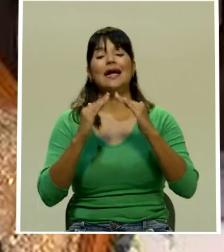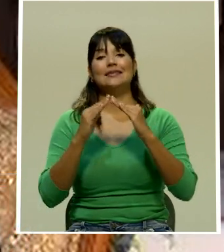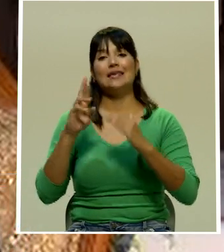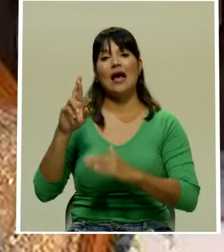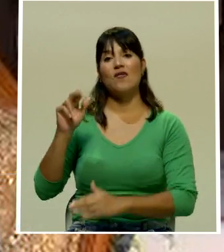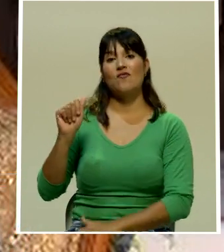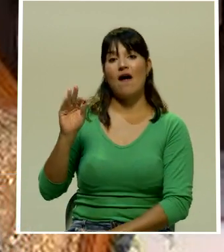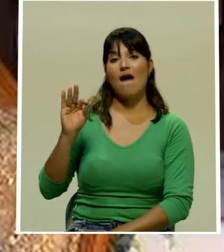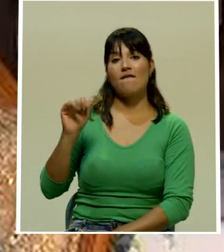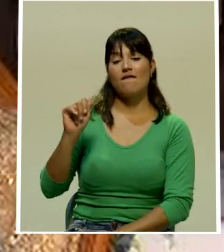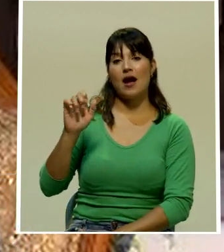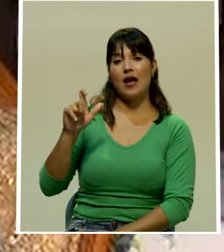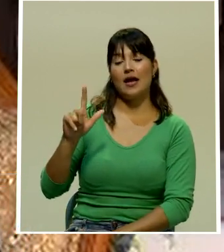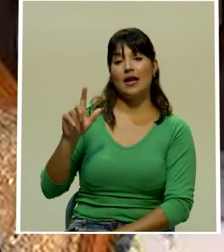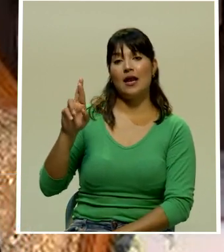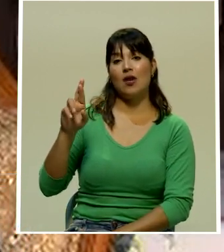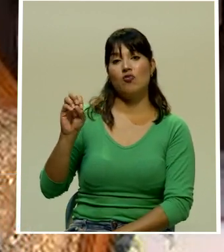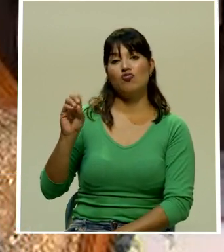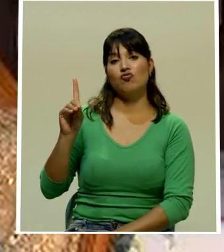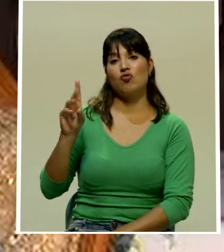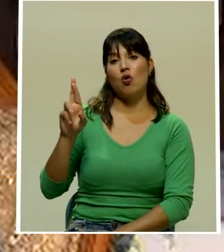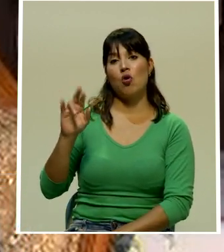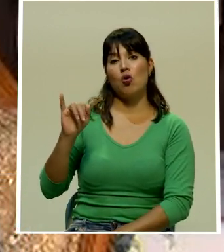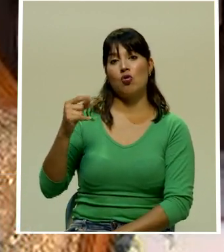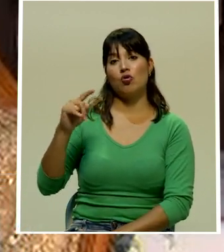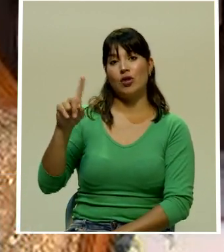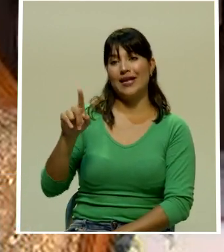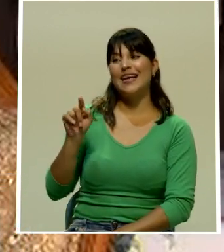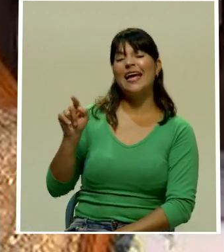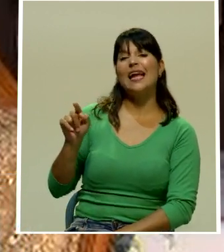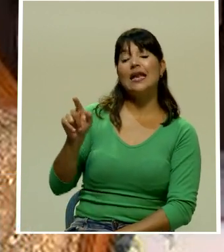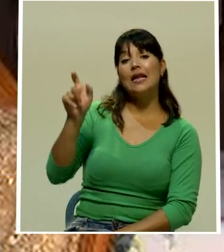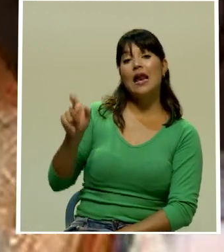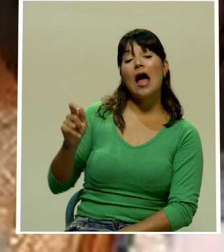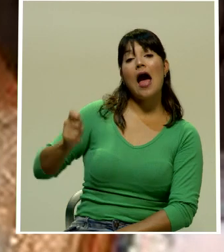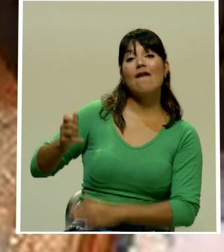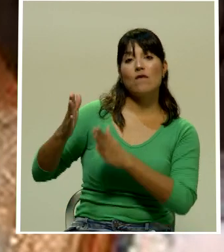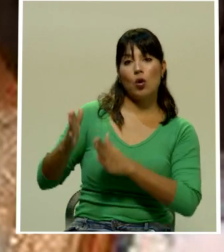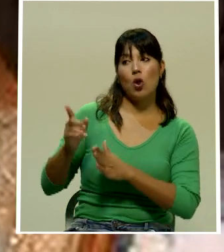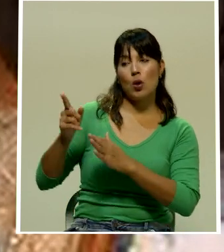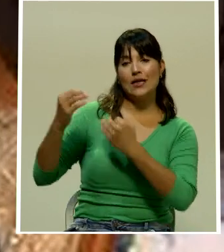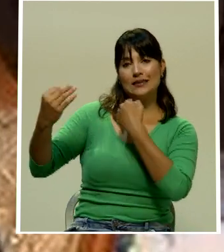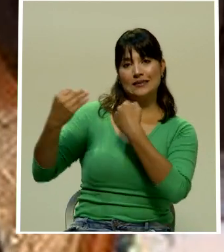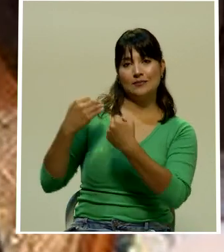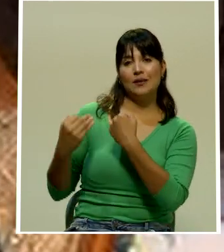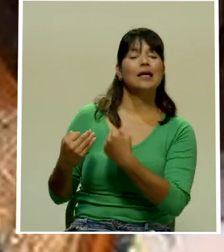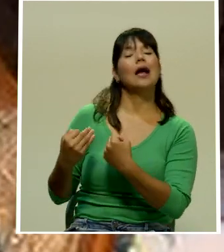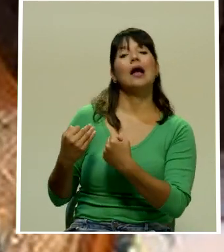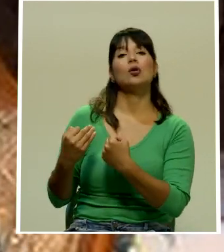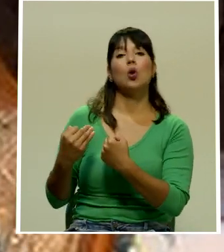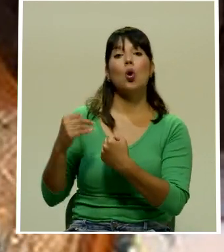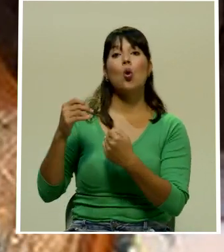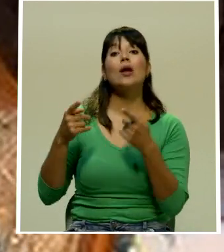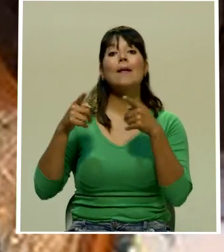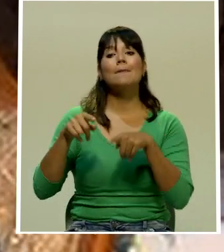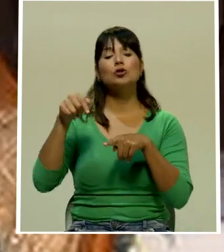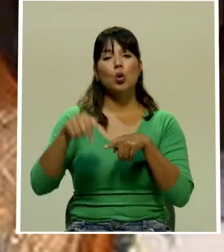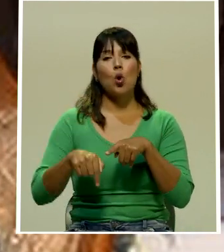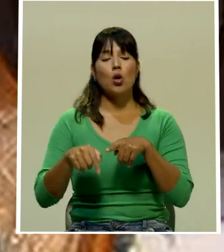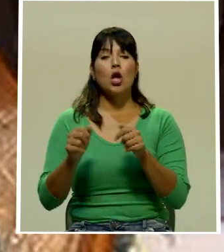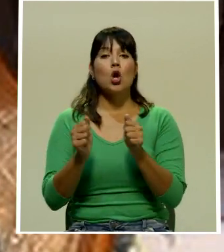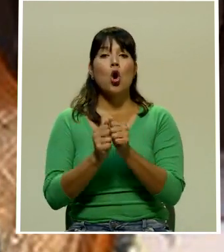penalista que nos va a detallar específicamente de qué se trató esta aclaración que hace el juzgado